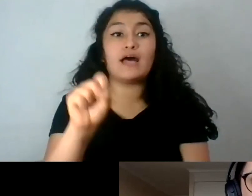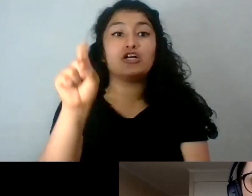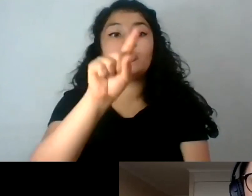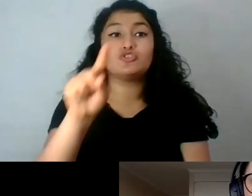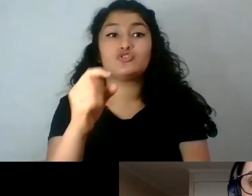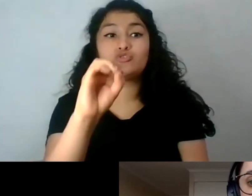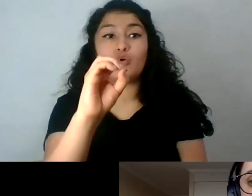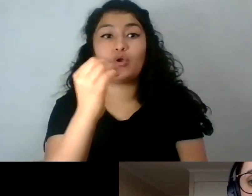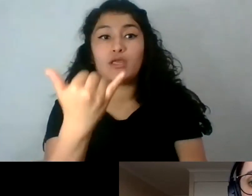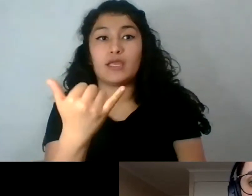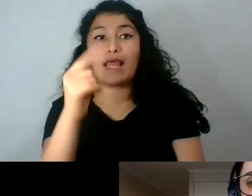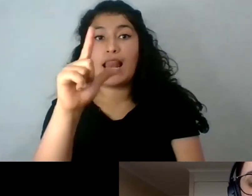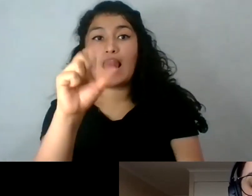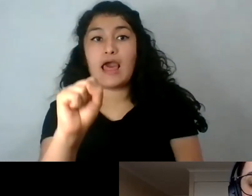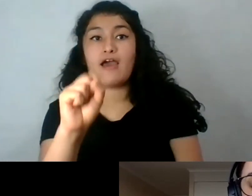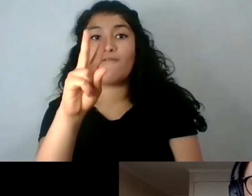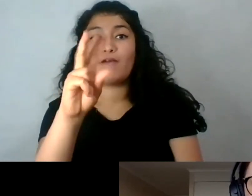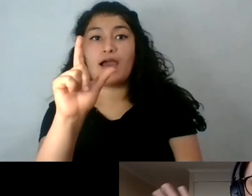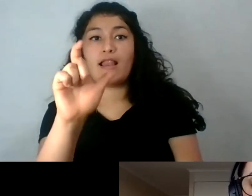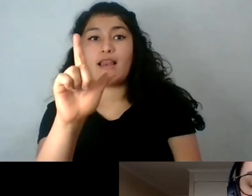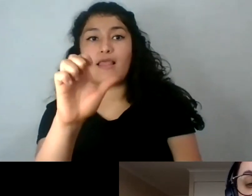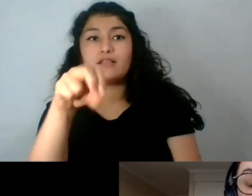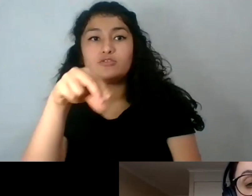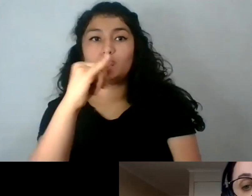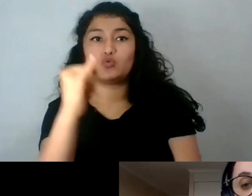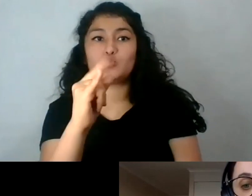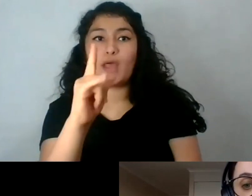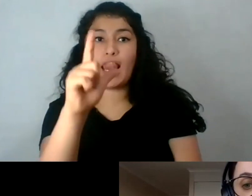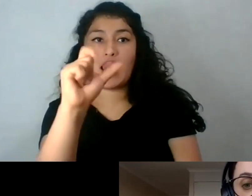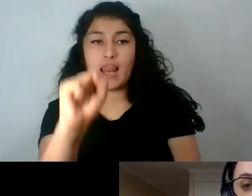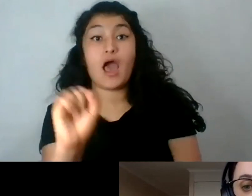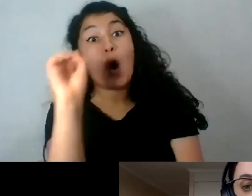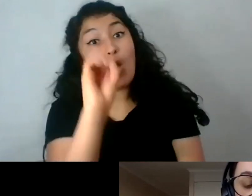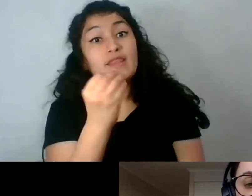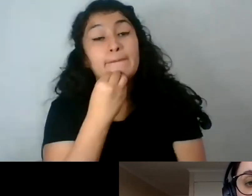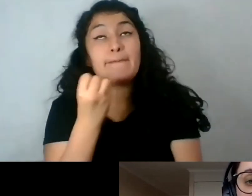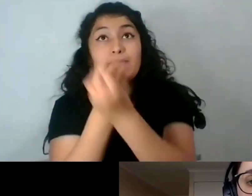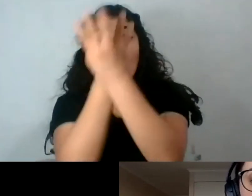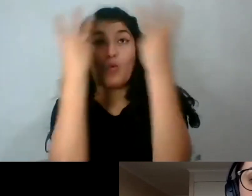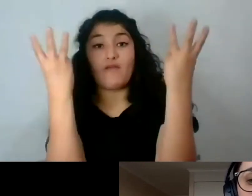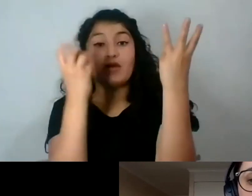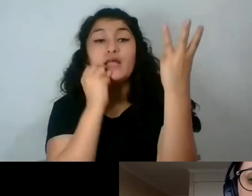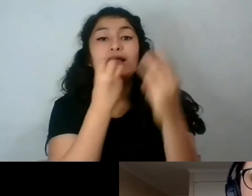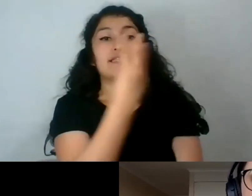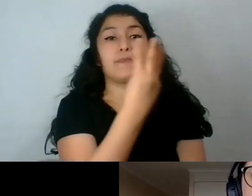DMs, todo lo que quieran, ahí directo. O si no, también en mi página web, que es www